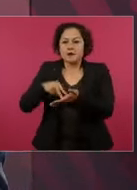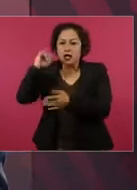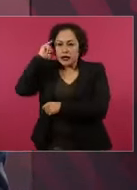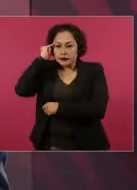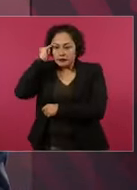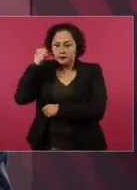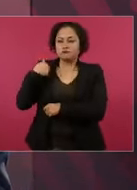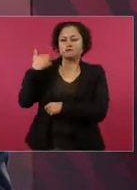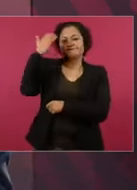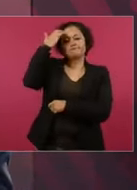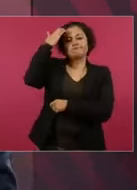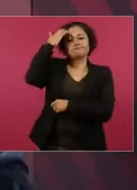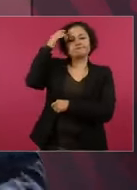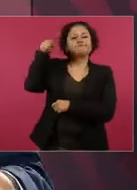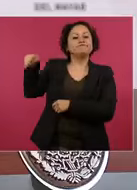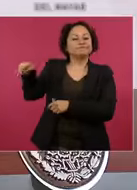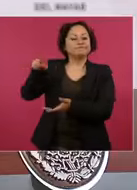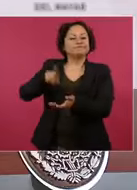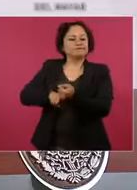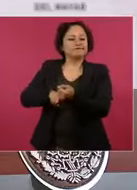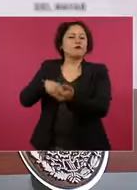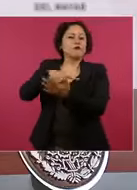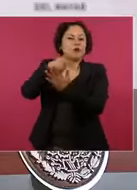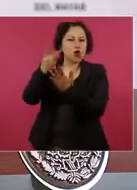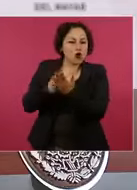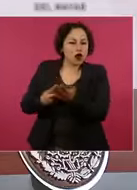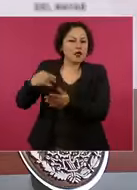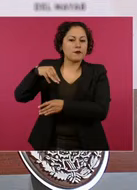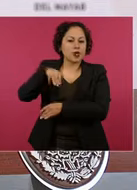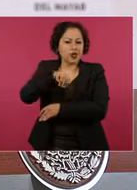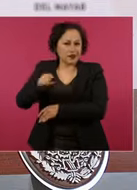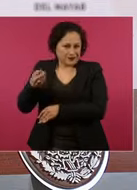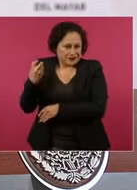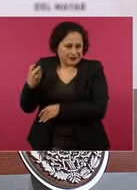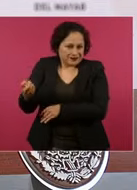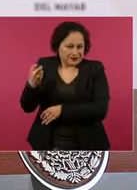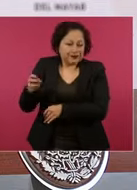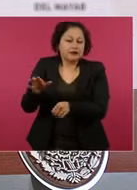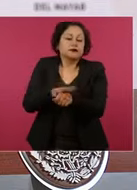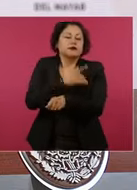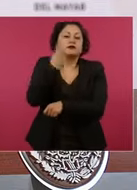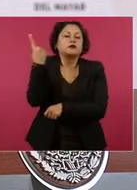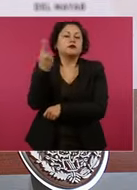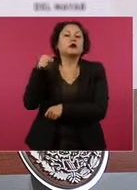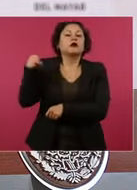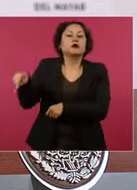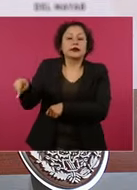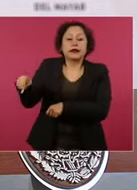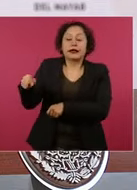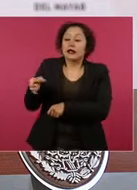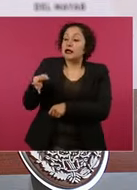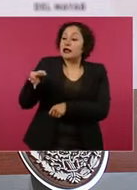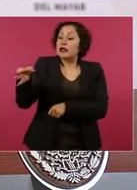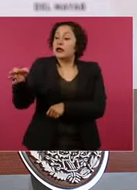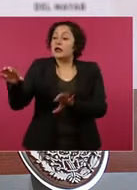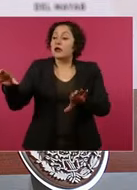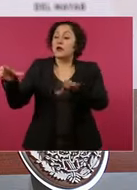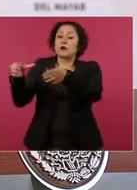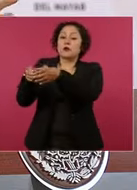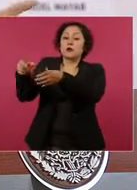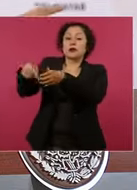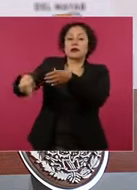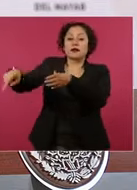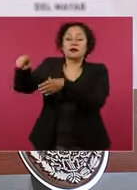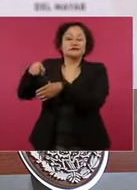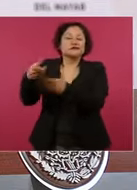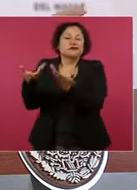porque se construyeron las unidades médicas rurales, que son